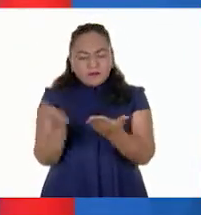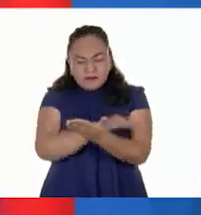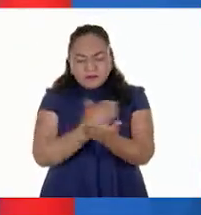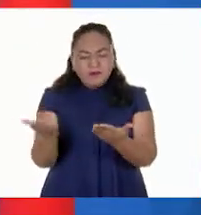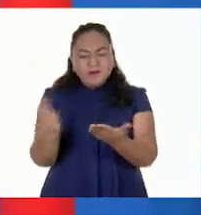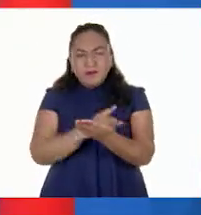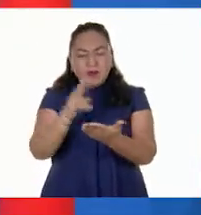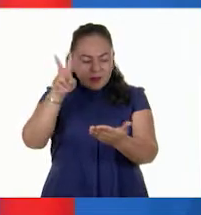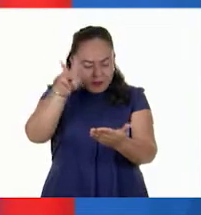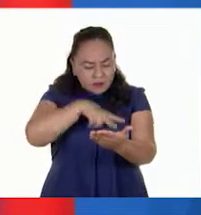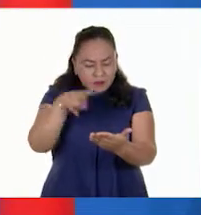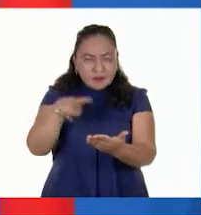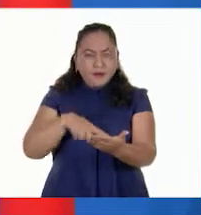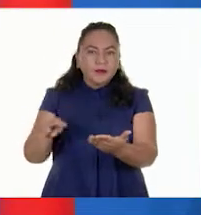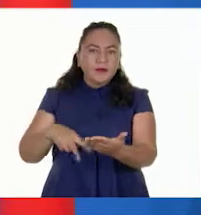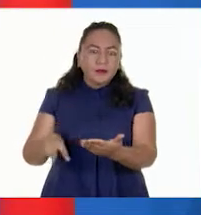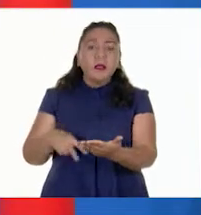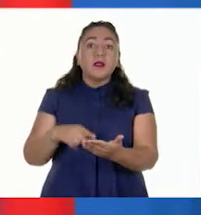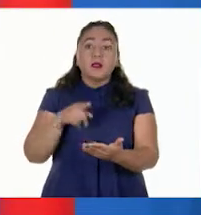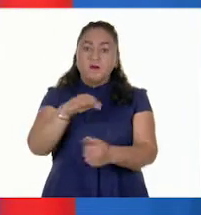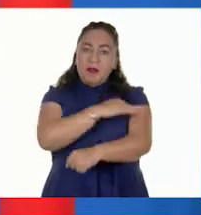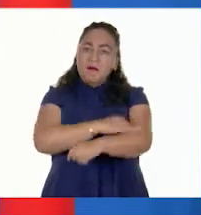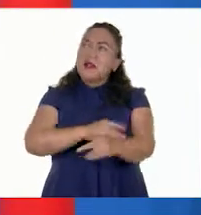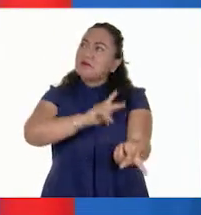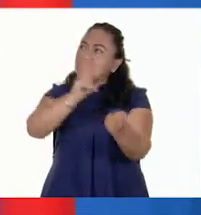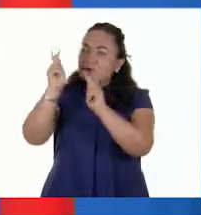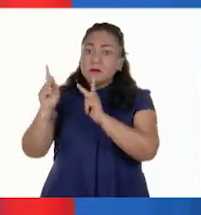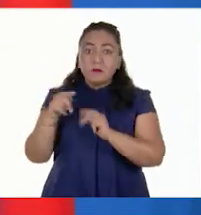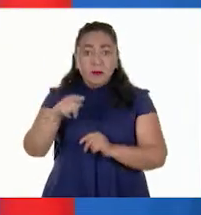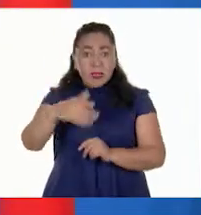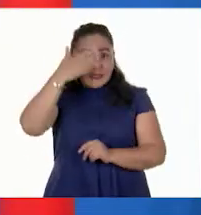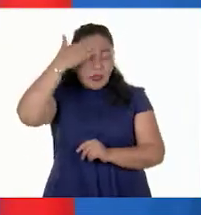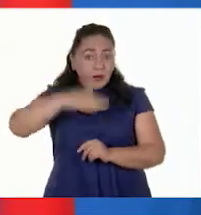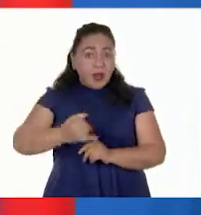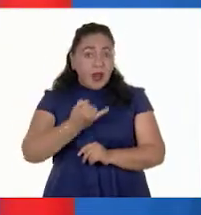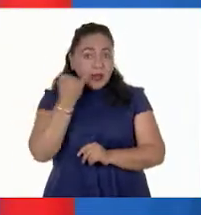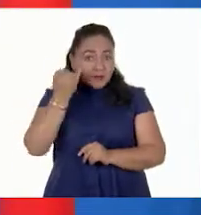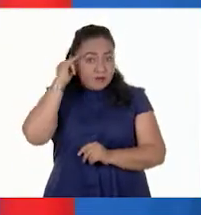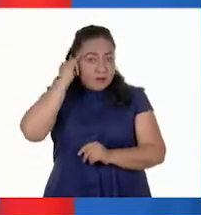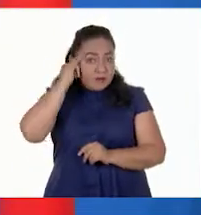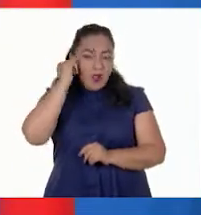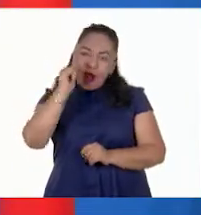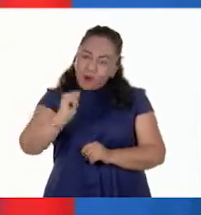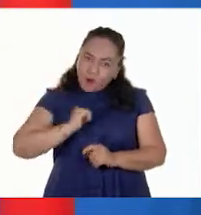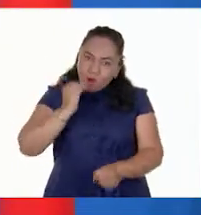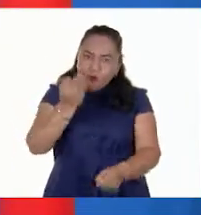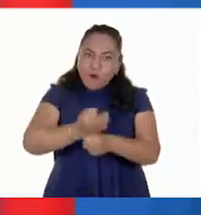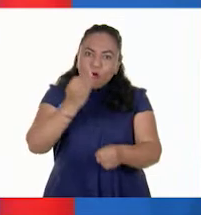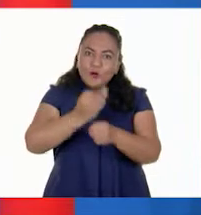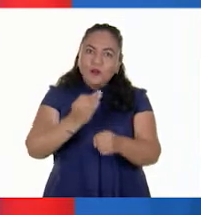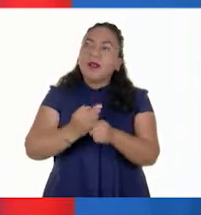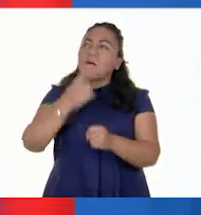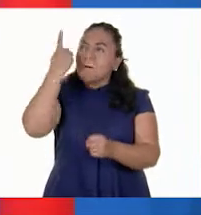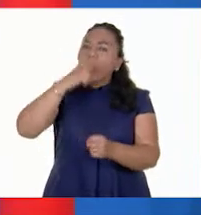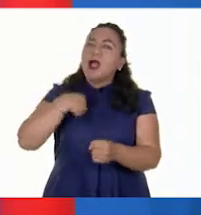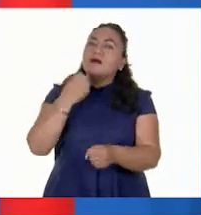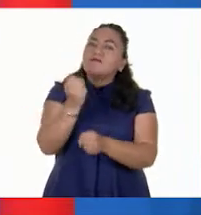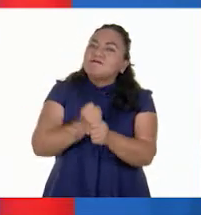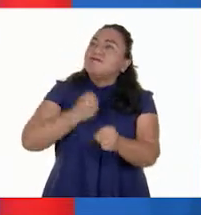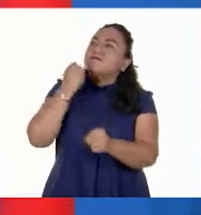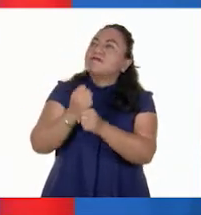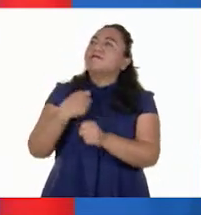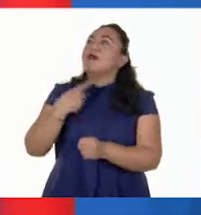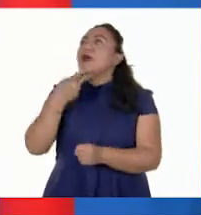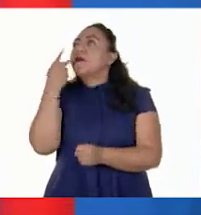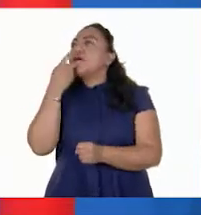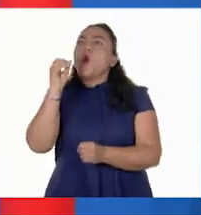comenta el tema de hoy con tu familia. Si tienes la fortuna de hablar una lengua indígena, aprovecha también este momento para practicarla y platica con tu